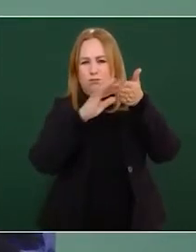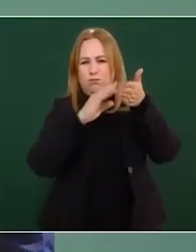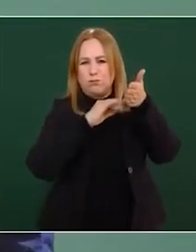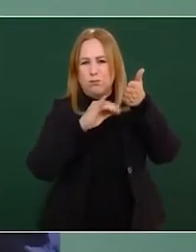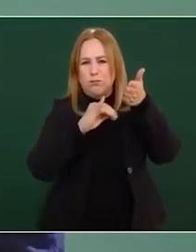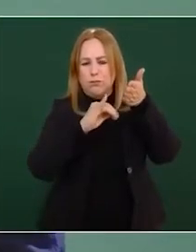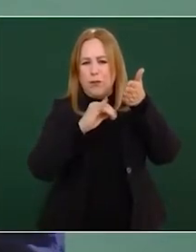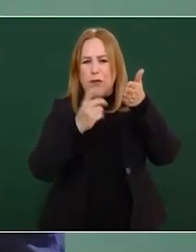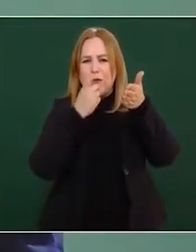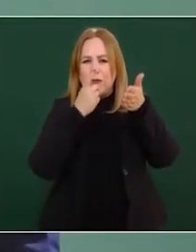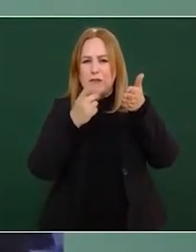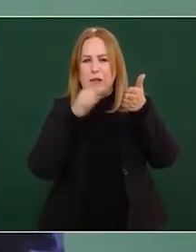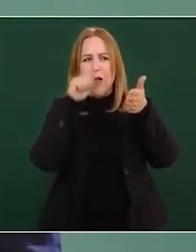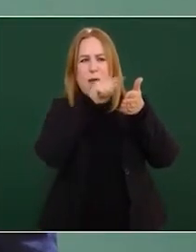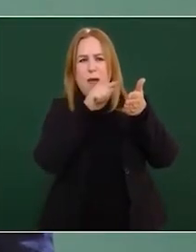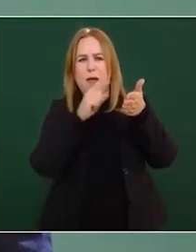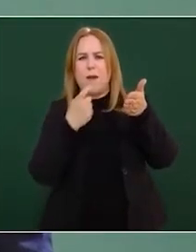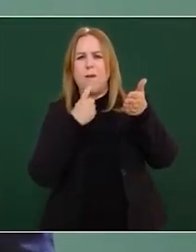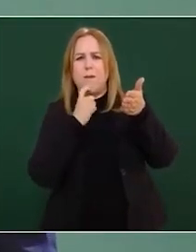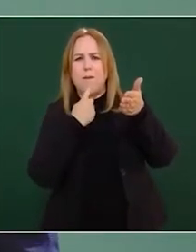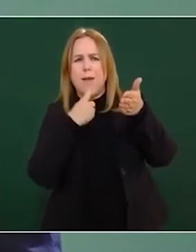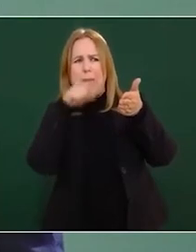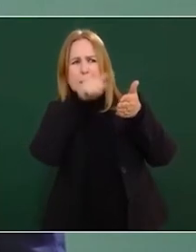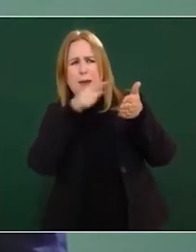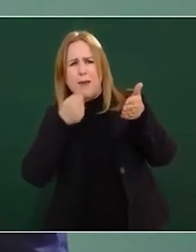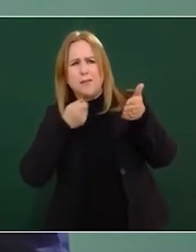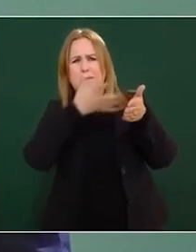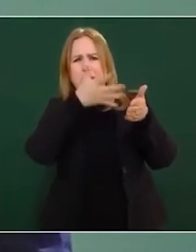López Obrador un peligro para México